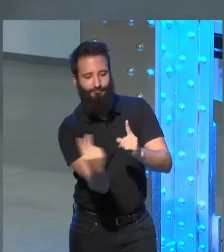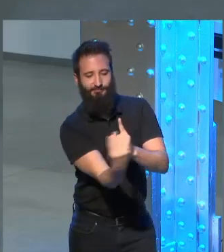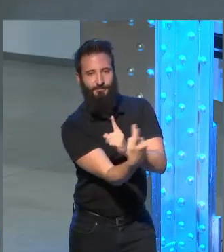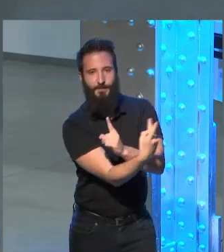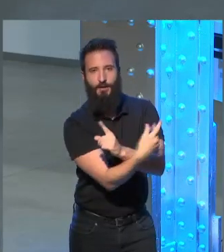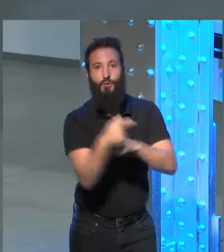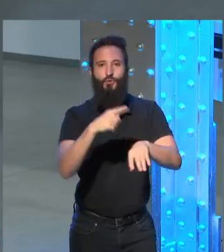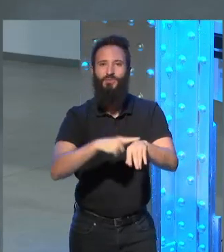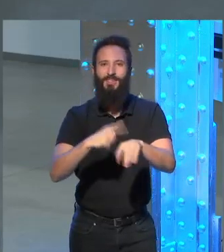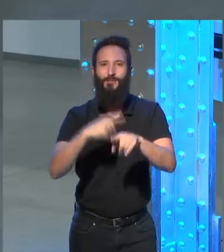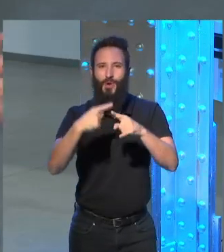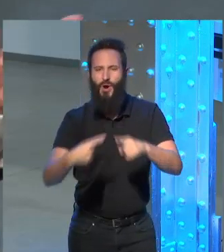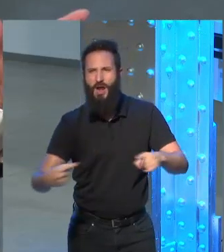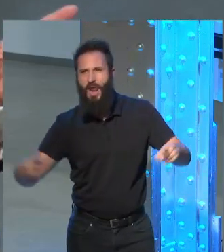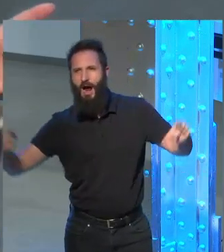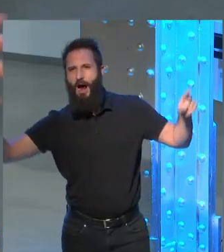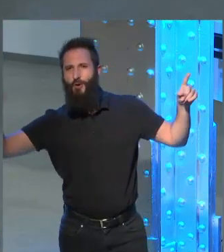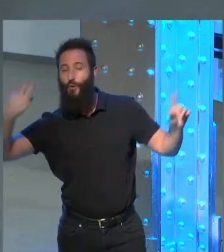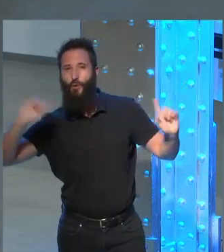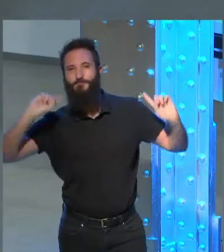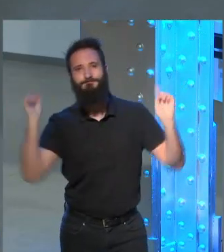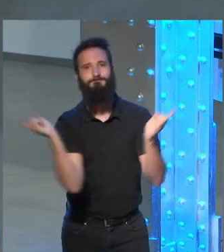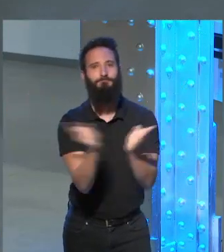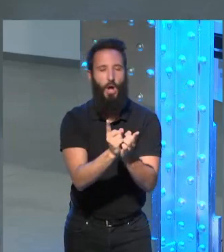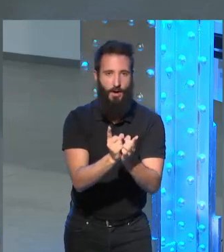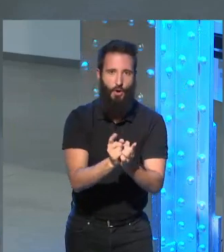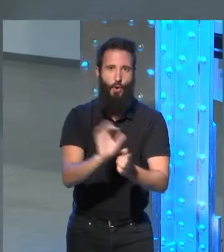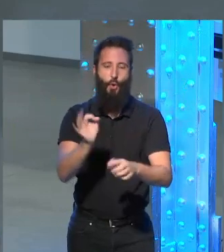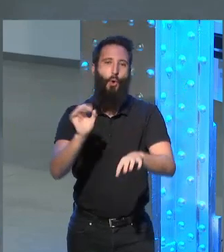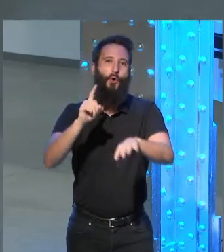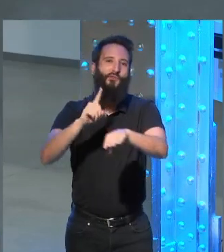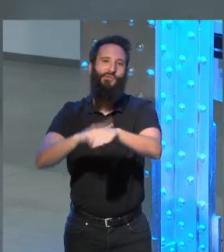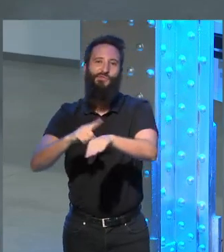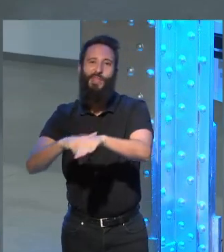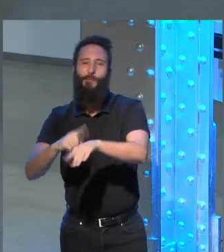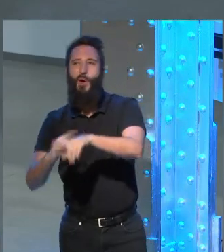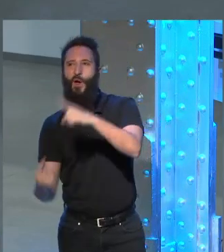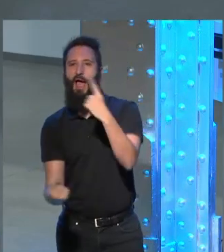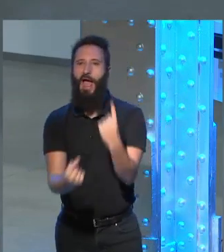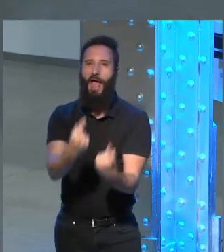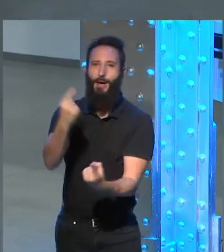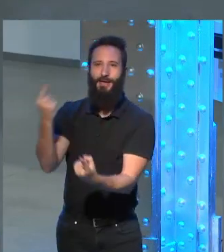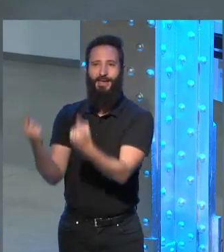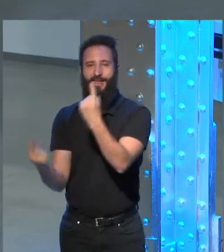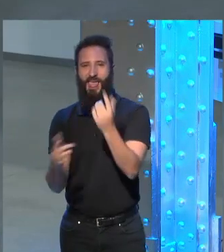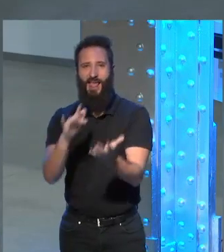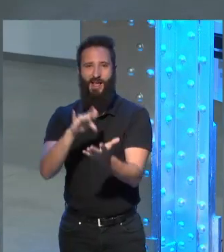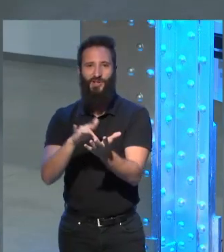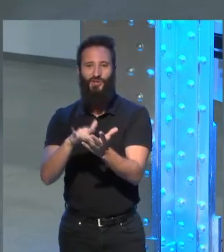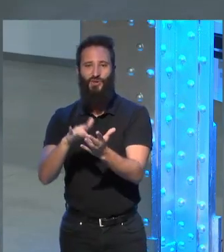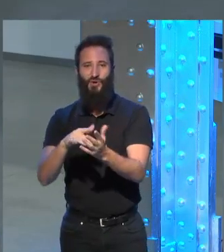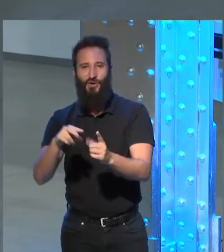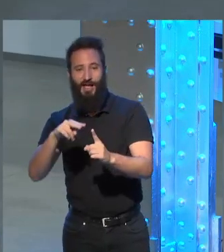tiempo que se alarga o que se escurre un tiempo que a veces en lugar de girar de